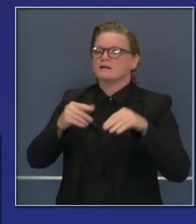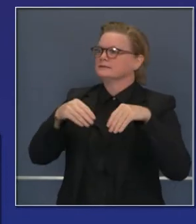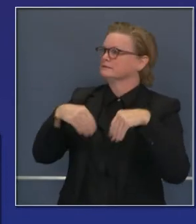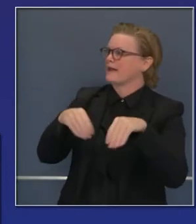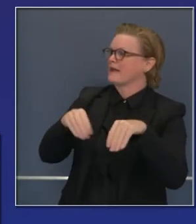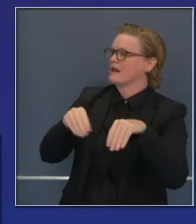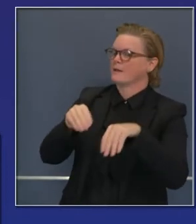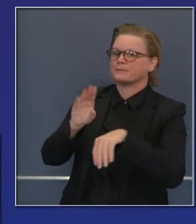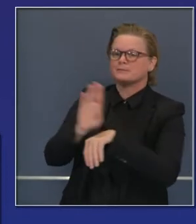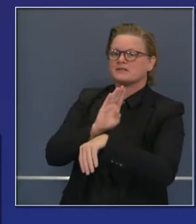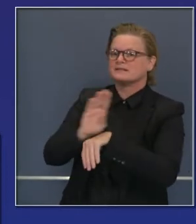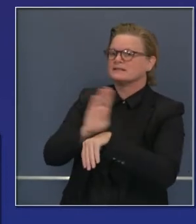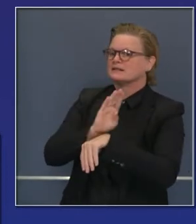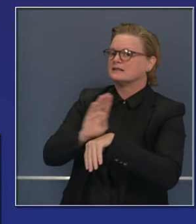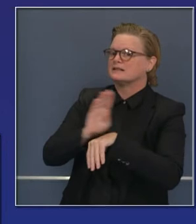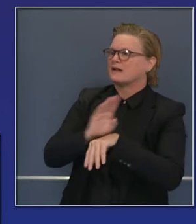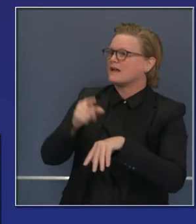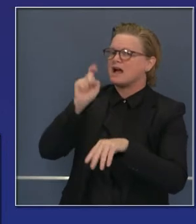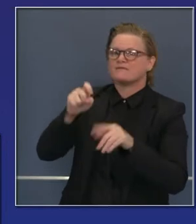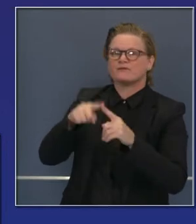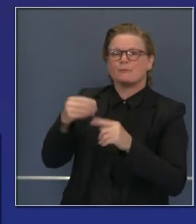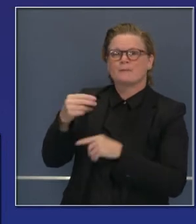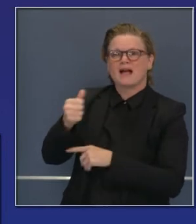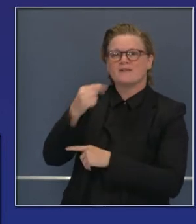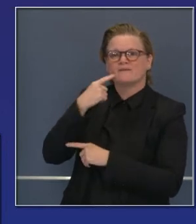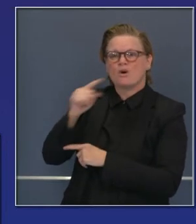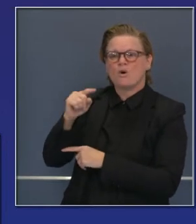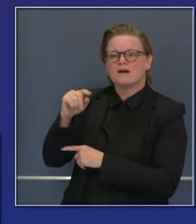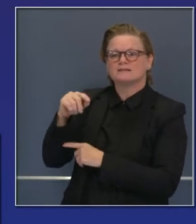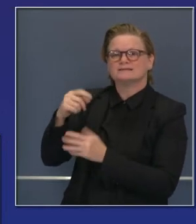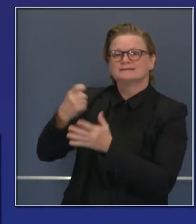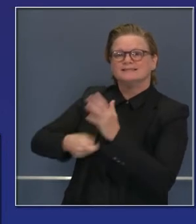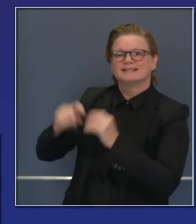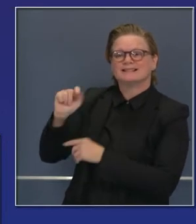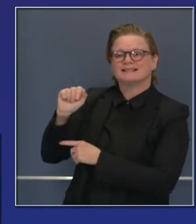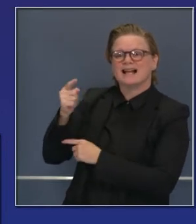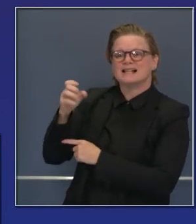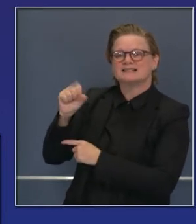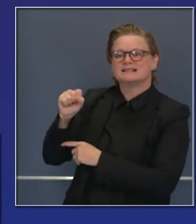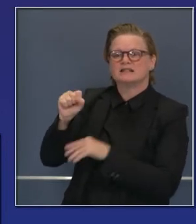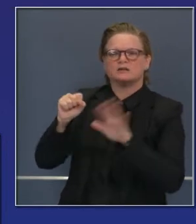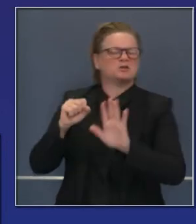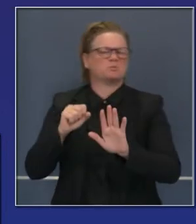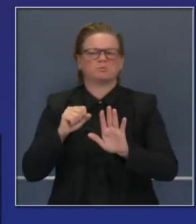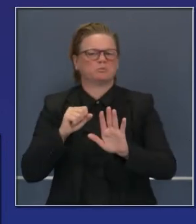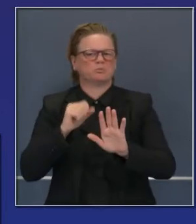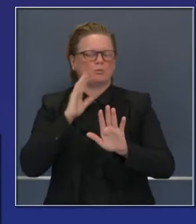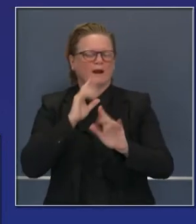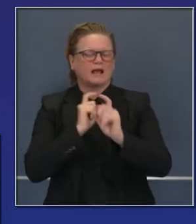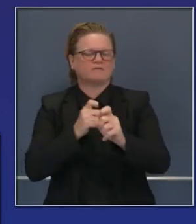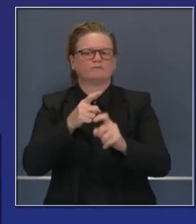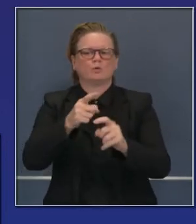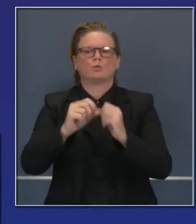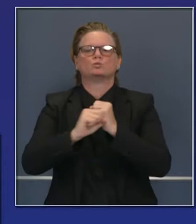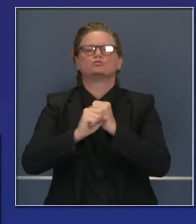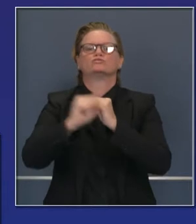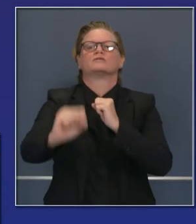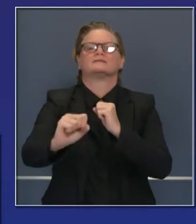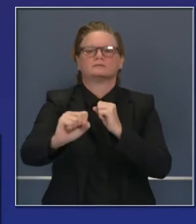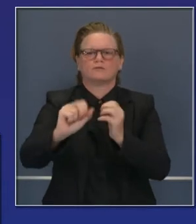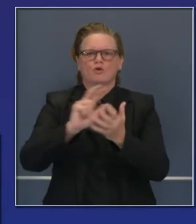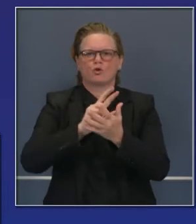sobre la venta. Hasta un millón de dólares se deben para darles una extensión de tres